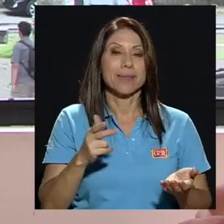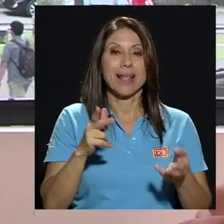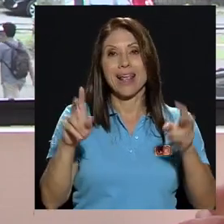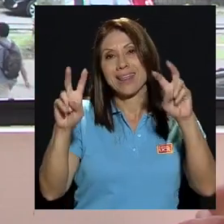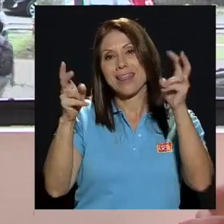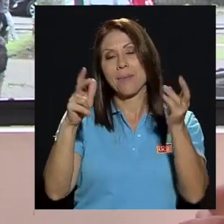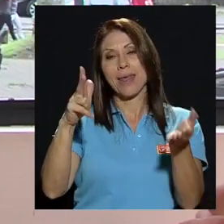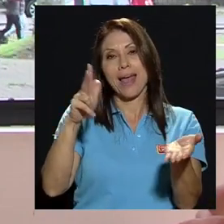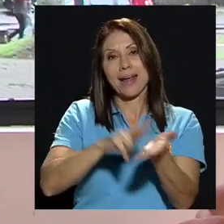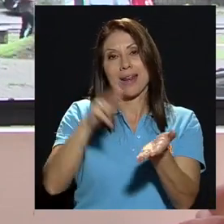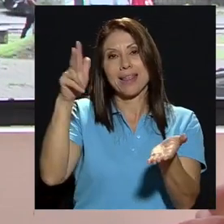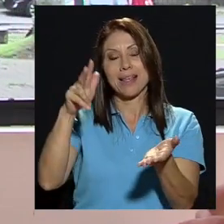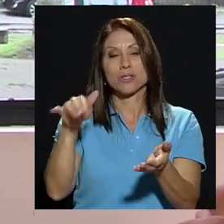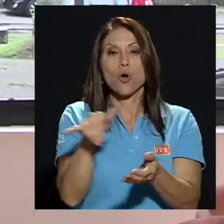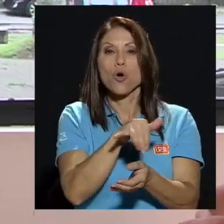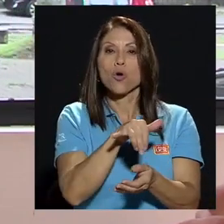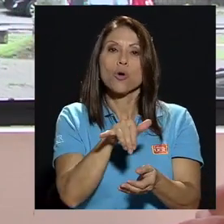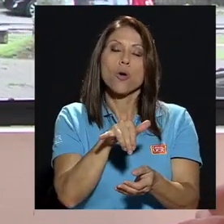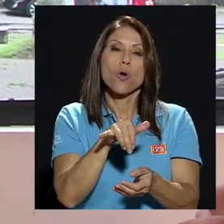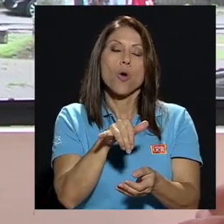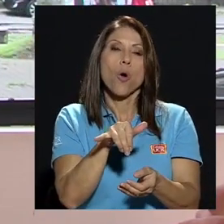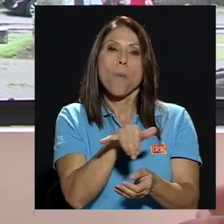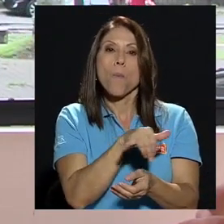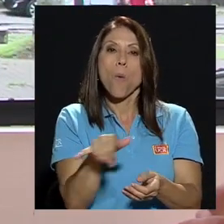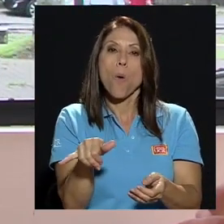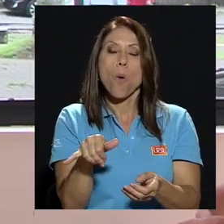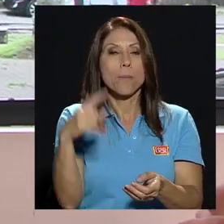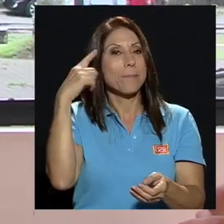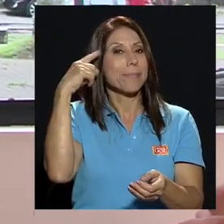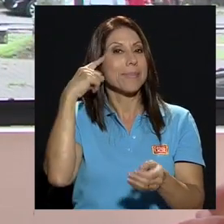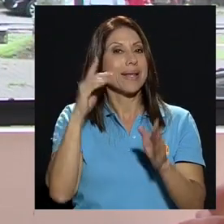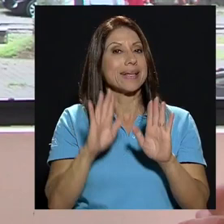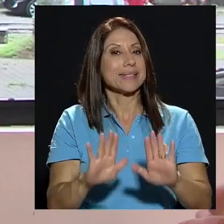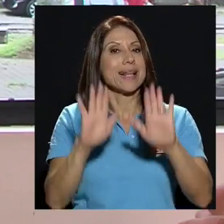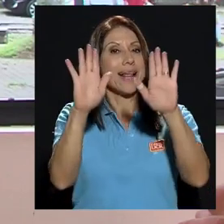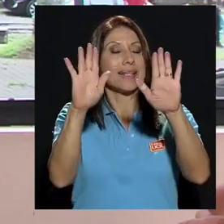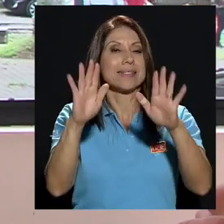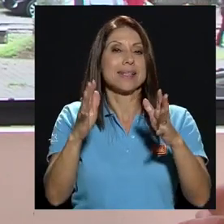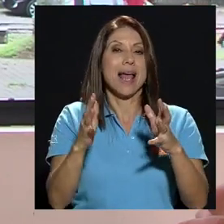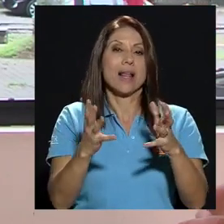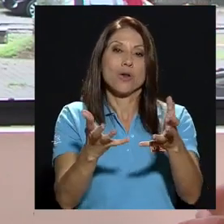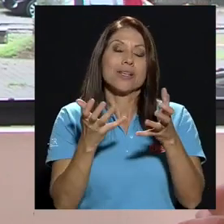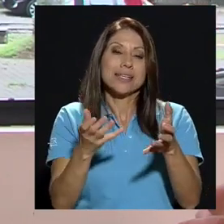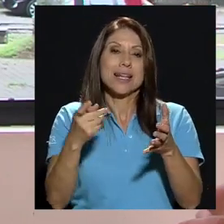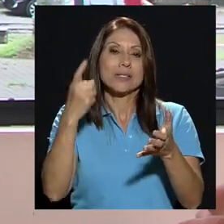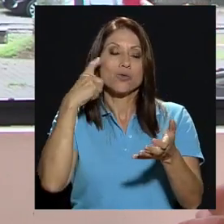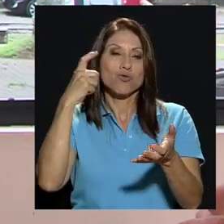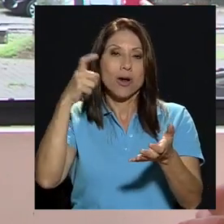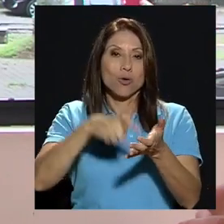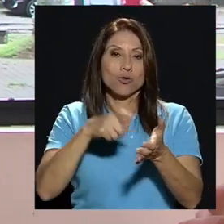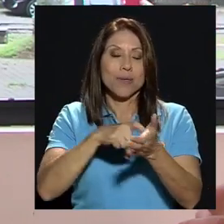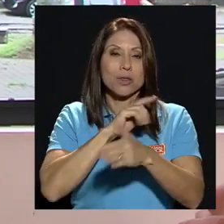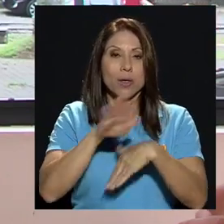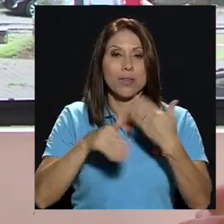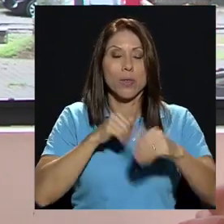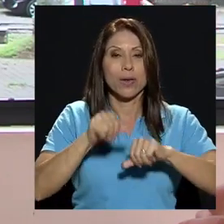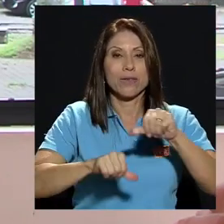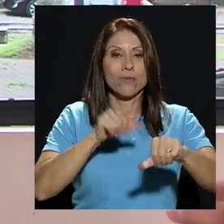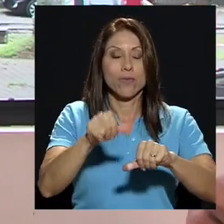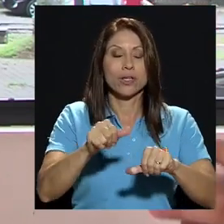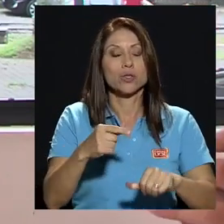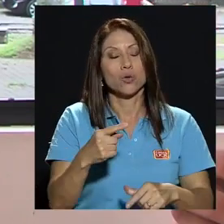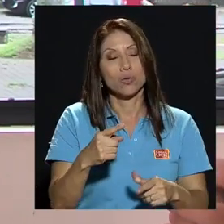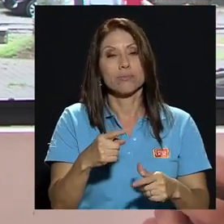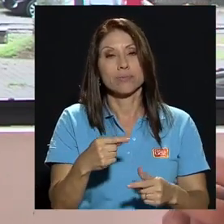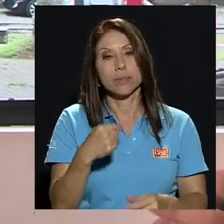acreditación como punto de excelencia es un reconocimiento a todo ese esfuerzo entonces yo